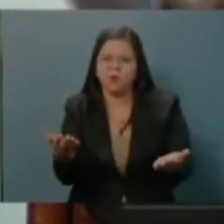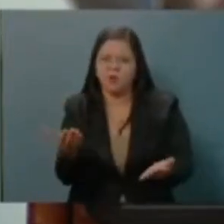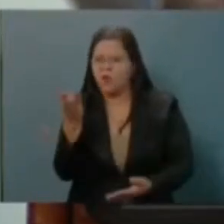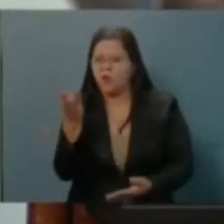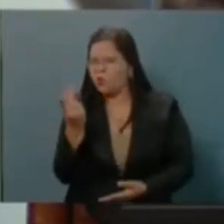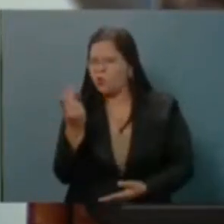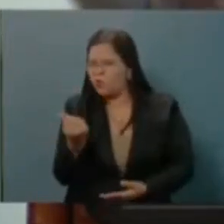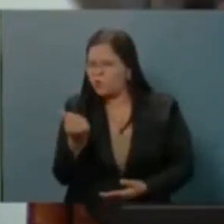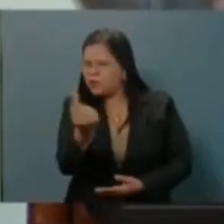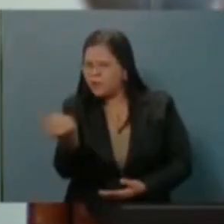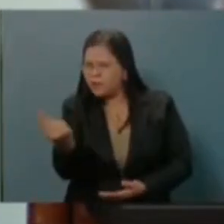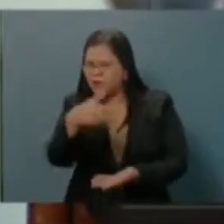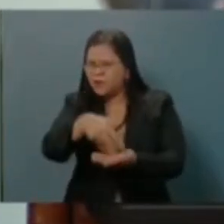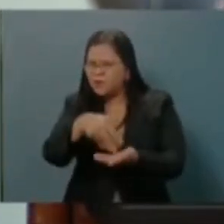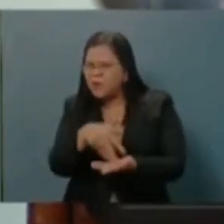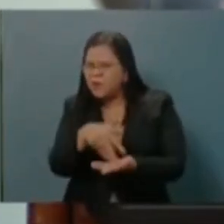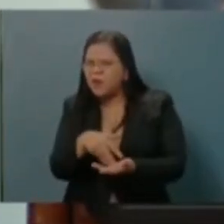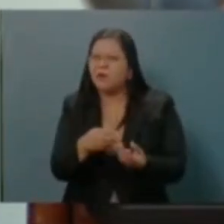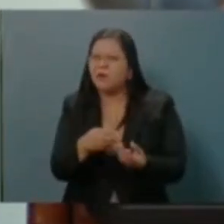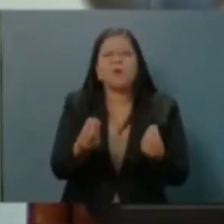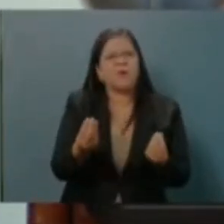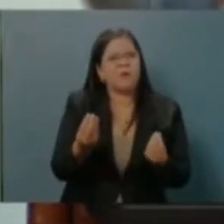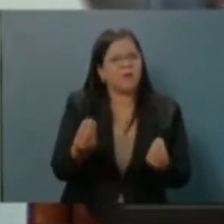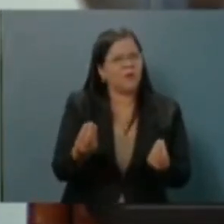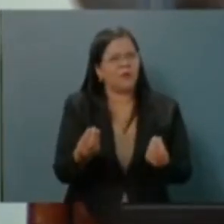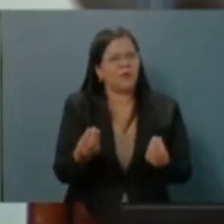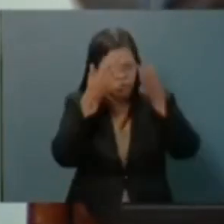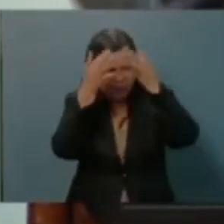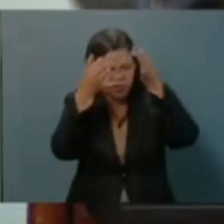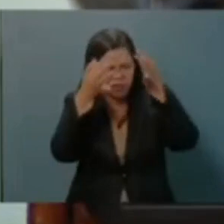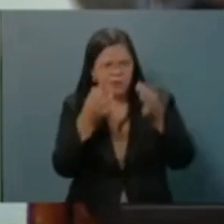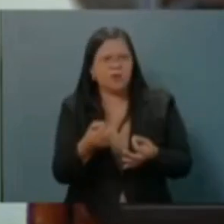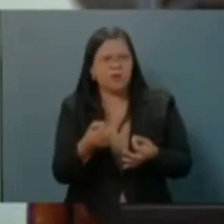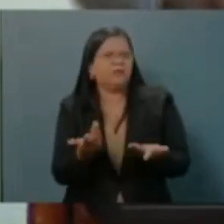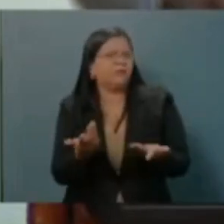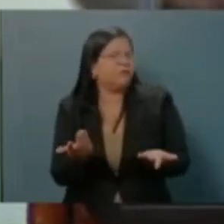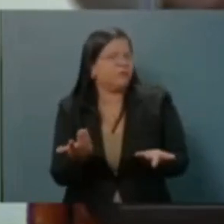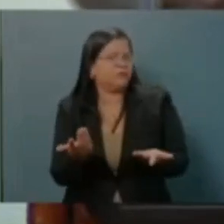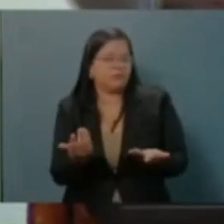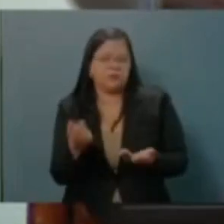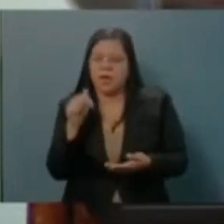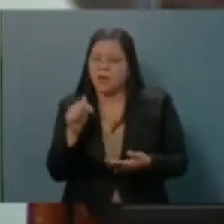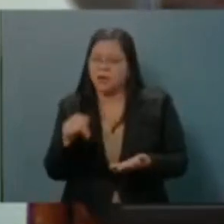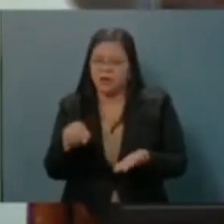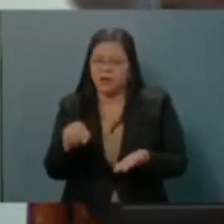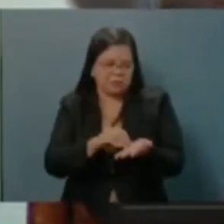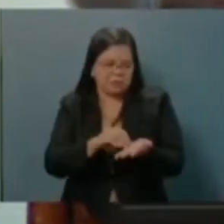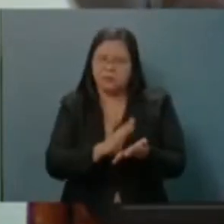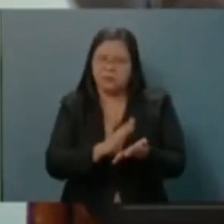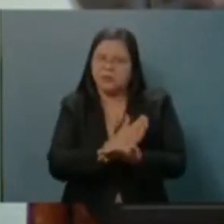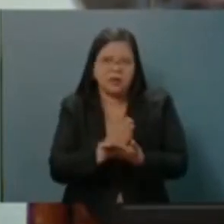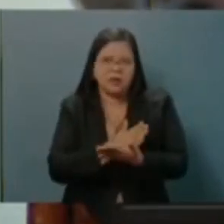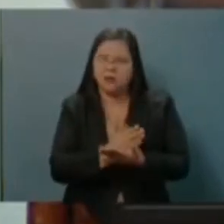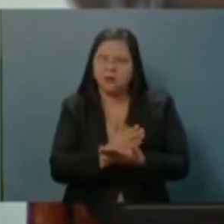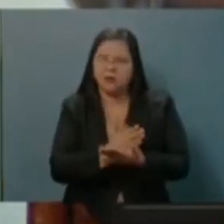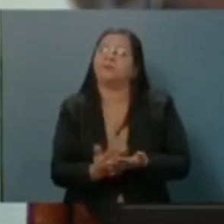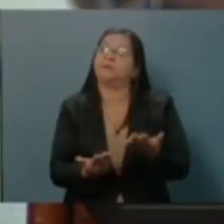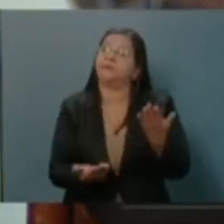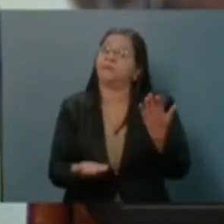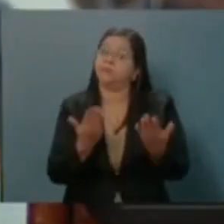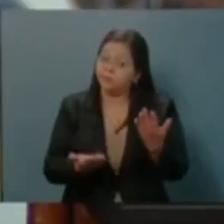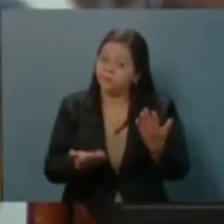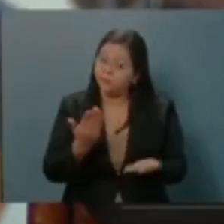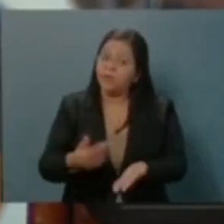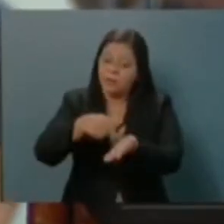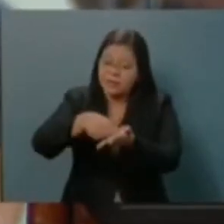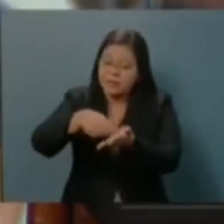de habitantes o cuál va a ser el criterio que se va a establecer? Porque aquí no se establece. Corremos el riesgo de que sean las